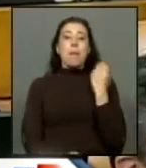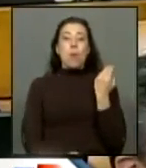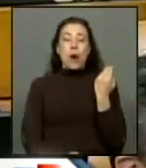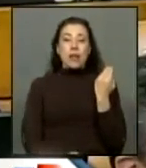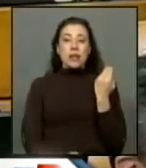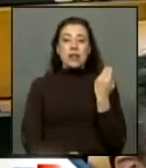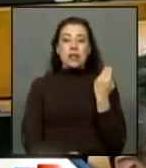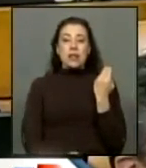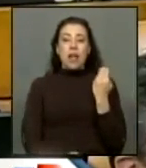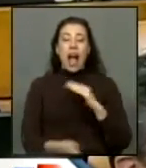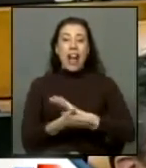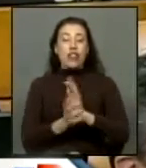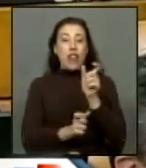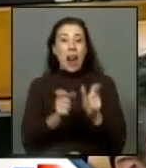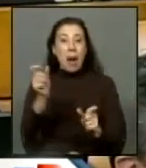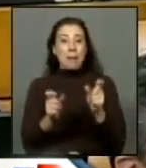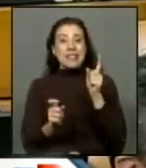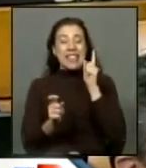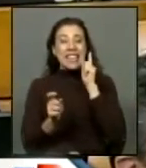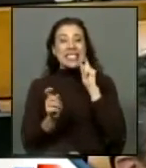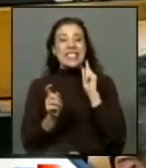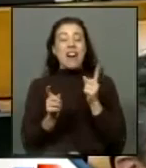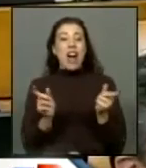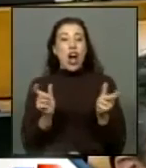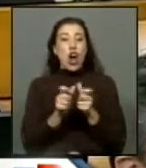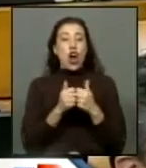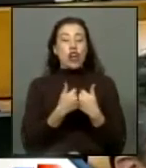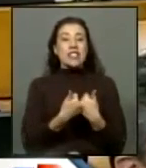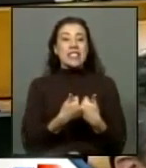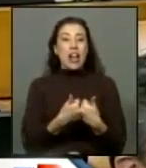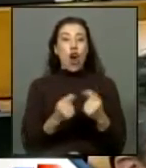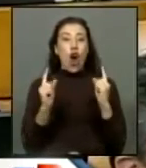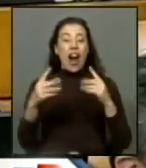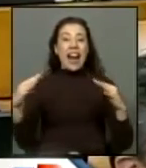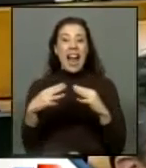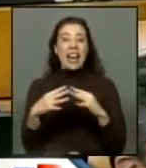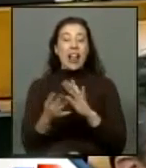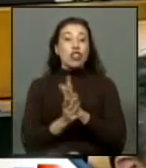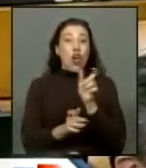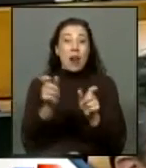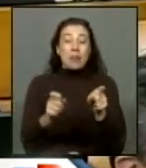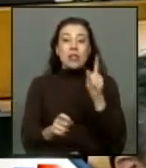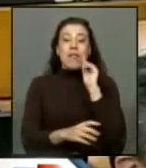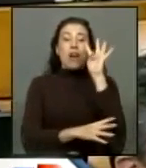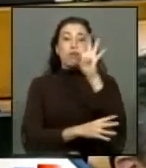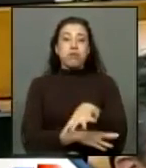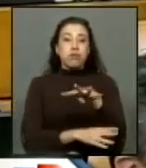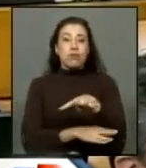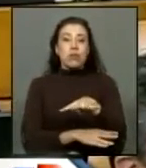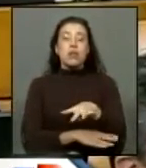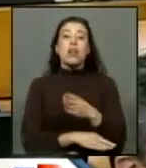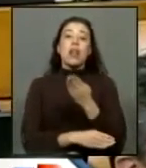a todos a quienes estaban en el consejo de guerra fueron ejecutados y finalmente